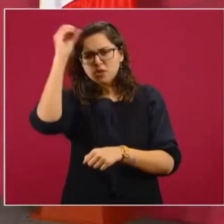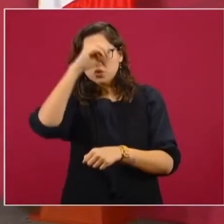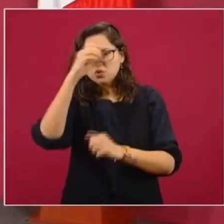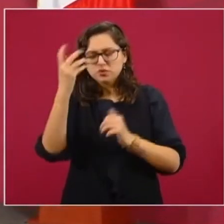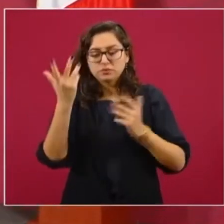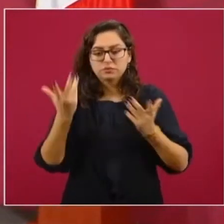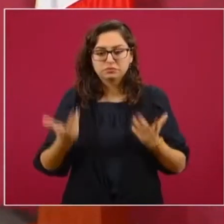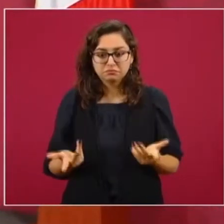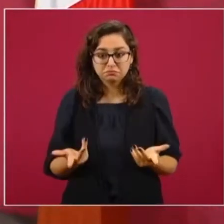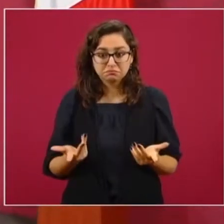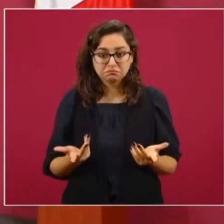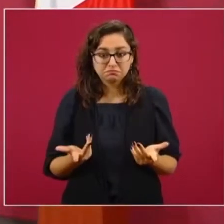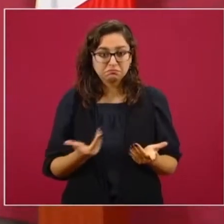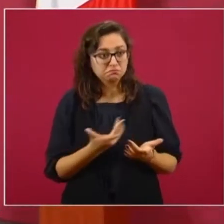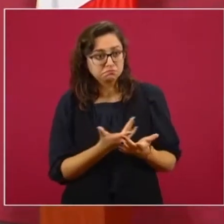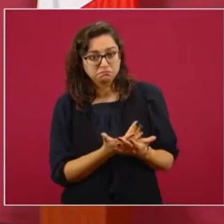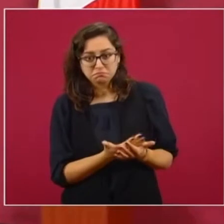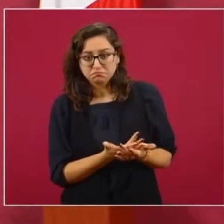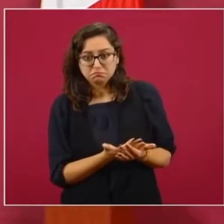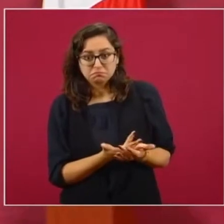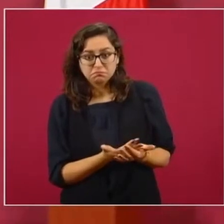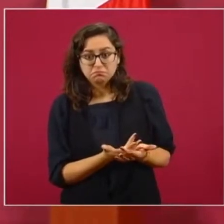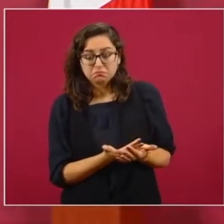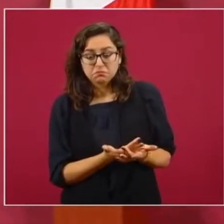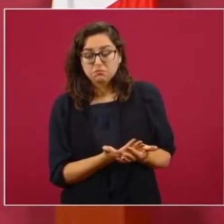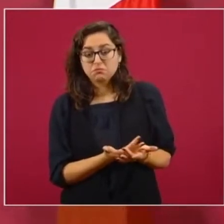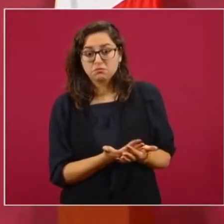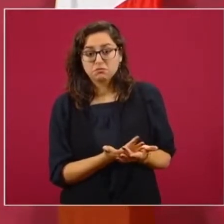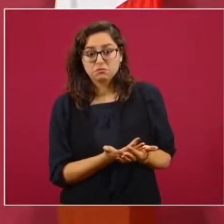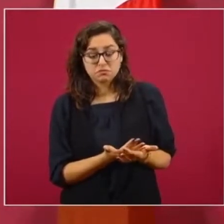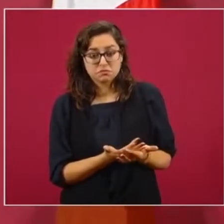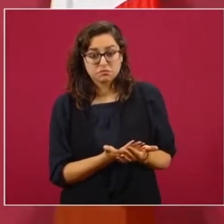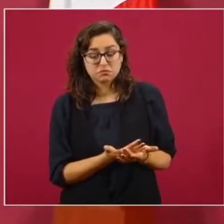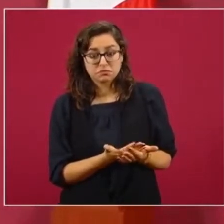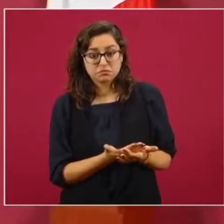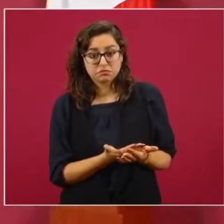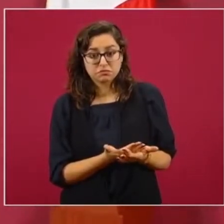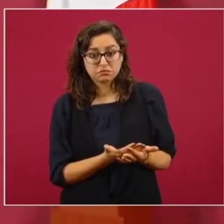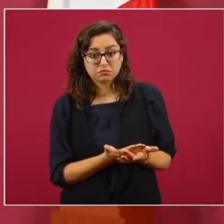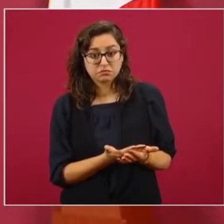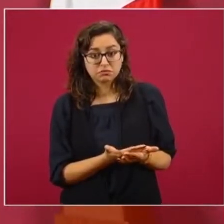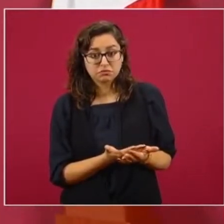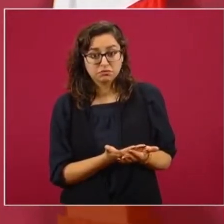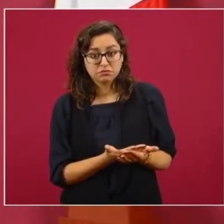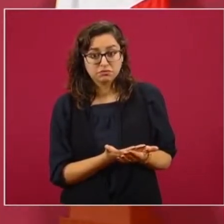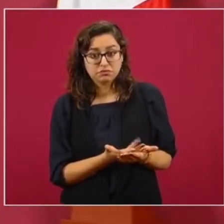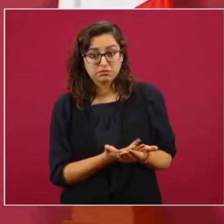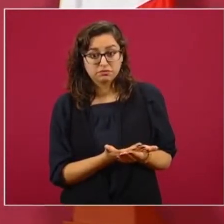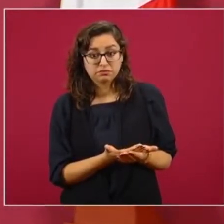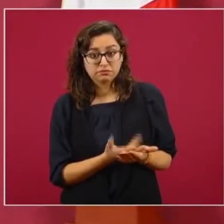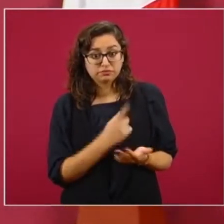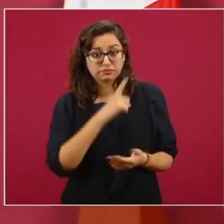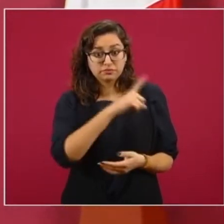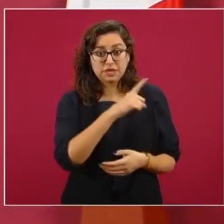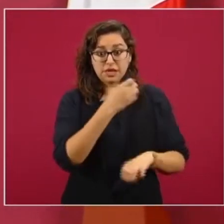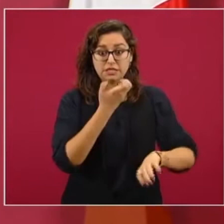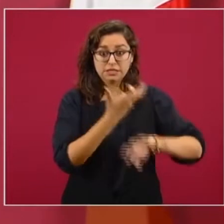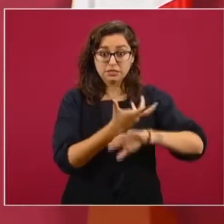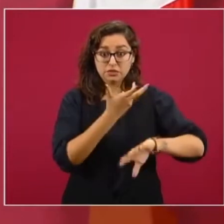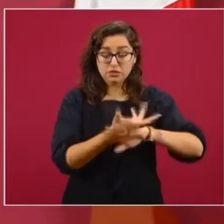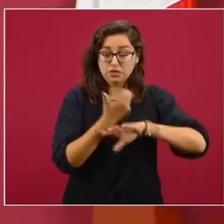a que las autoridades de Estados Unidos